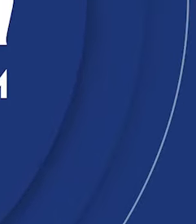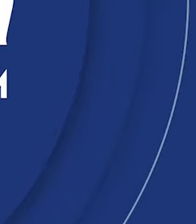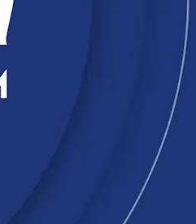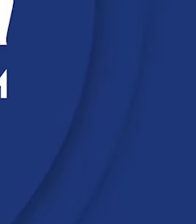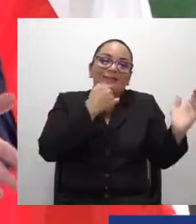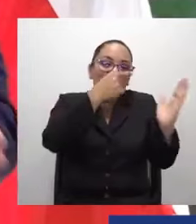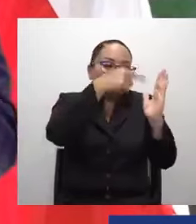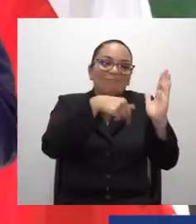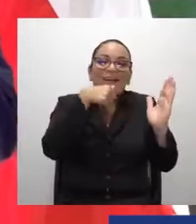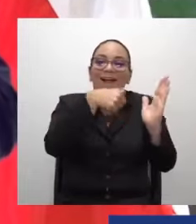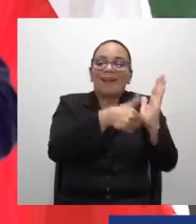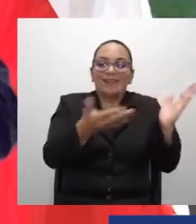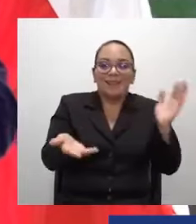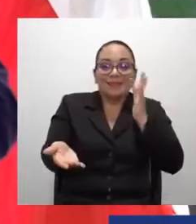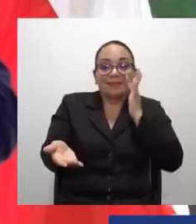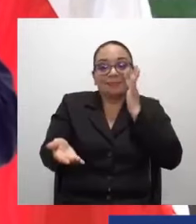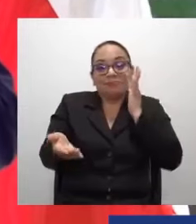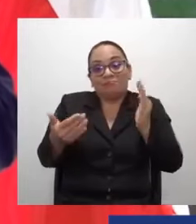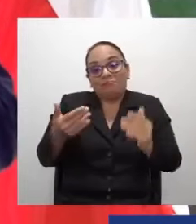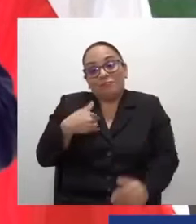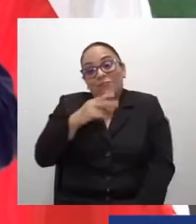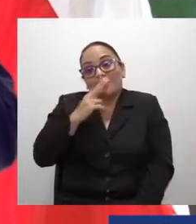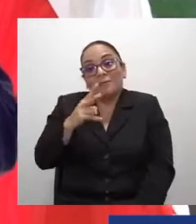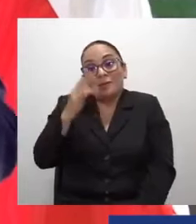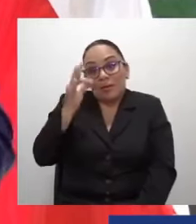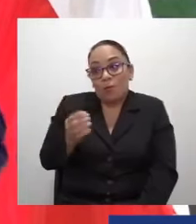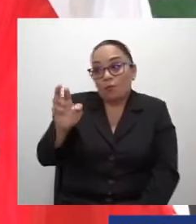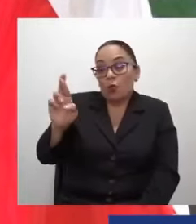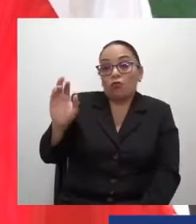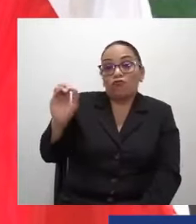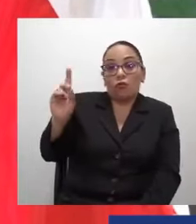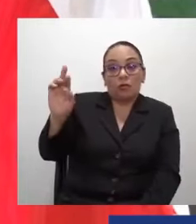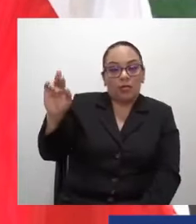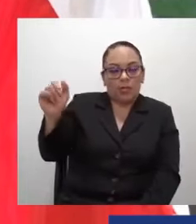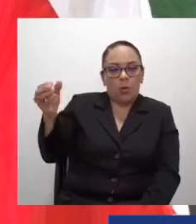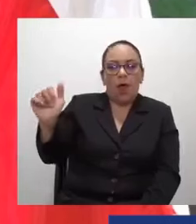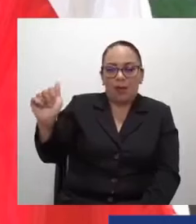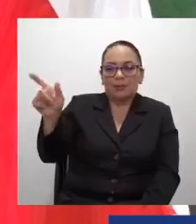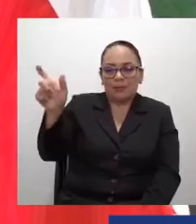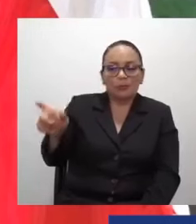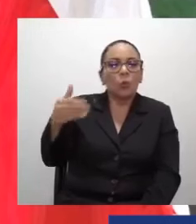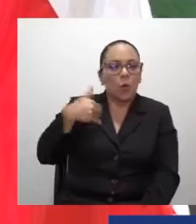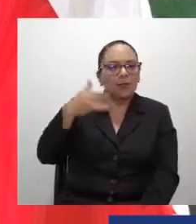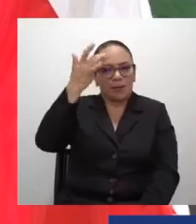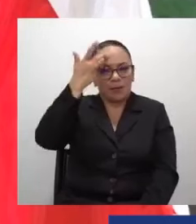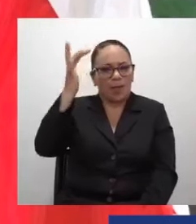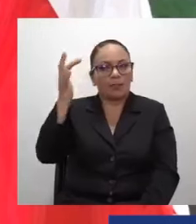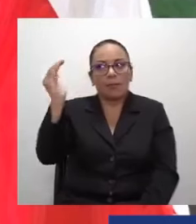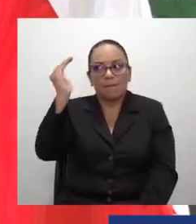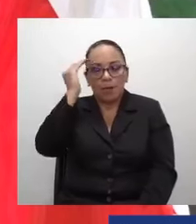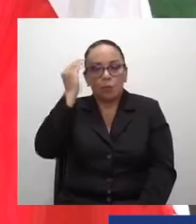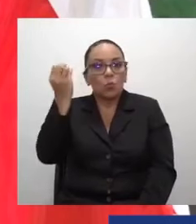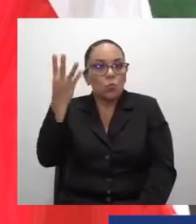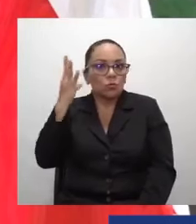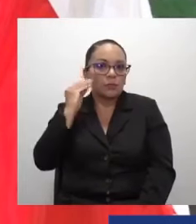Yo lo que creo, Edith, don Rodrigo es un hombre inteligente, un hombre maduro, de mucha experiencia política.